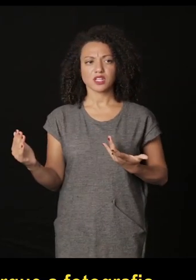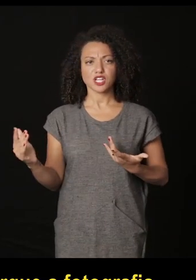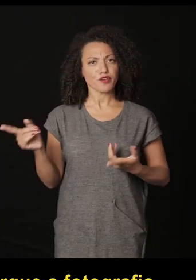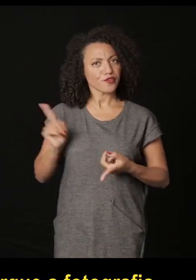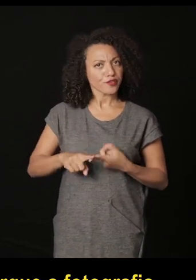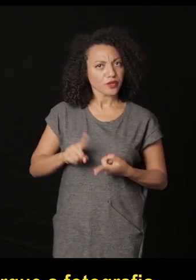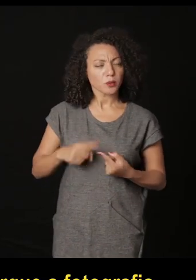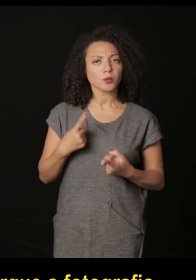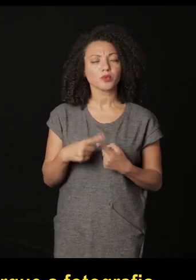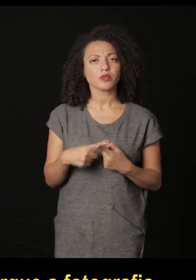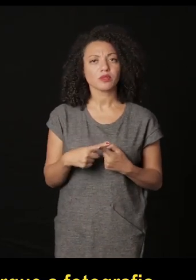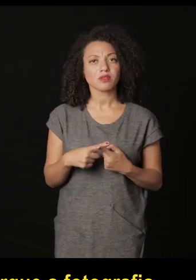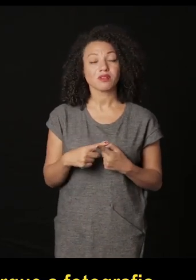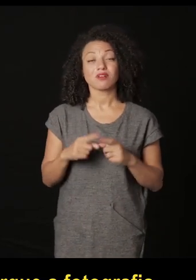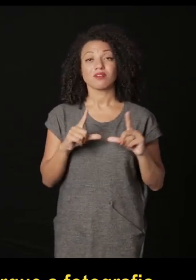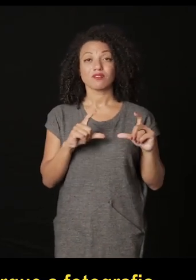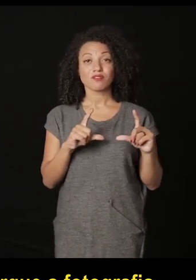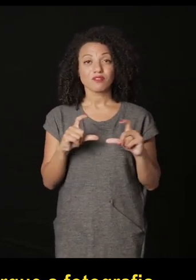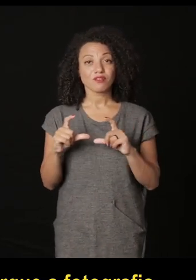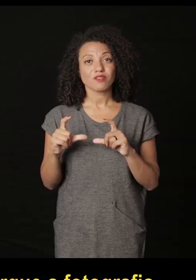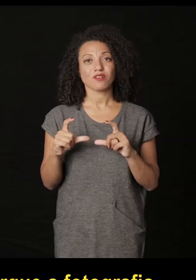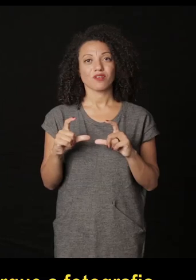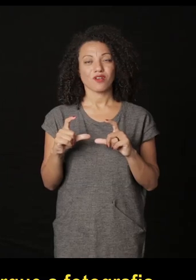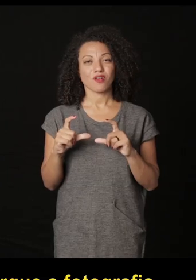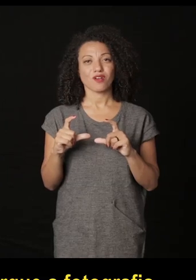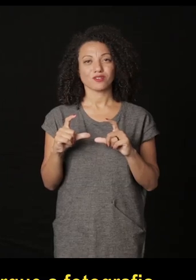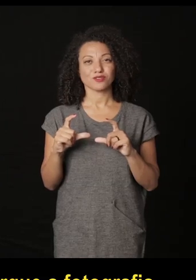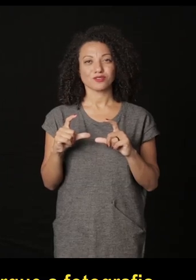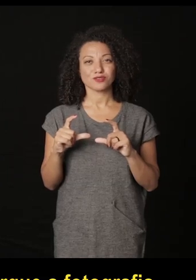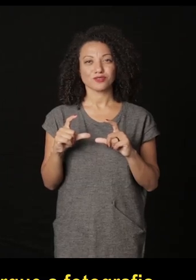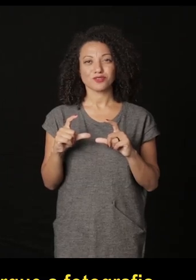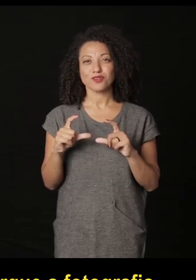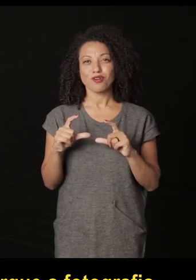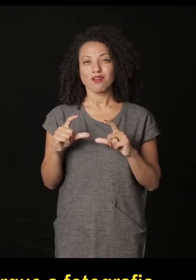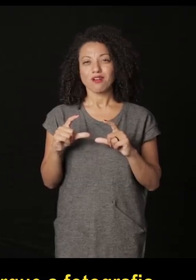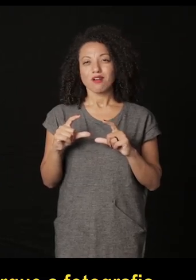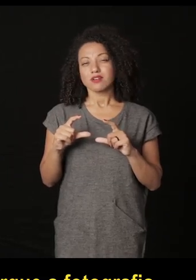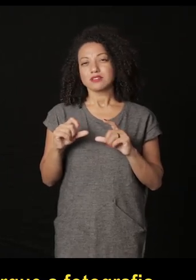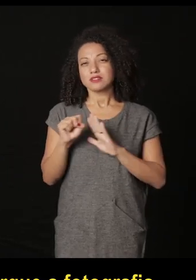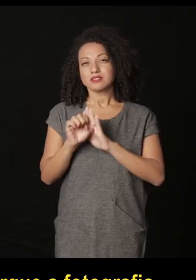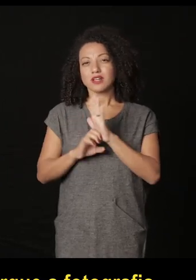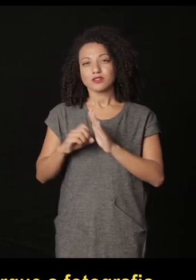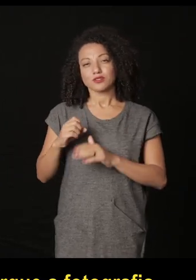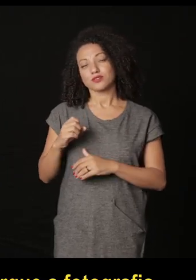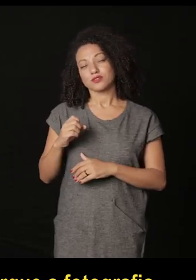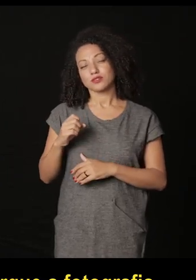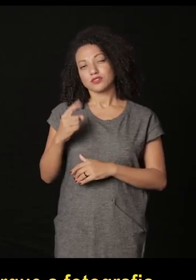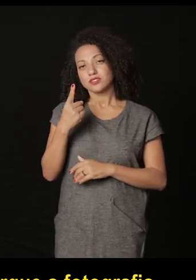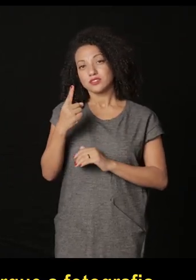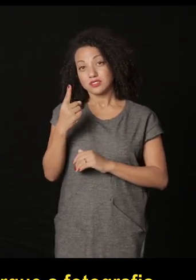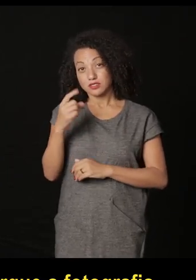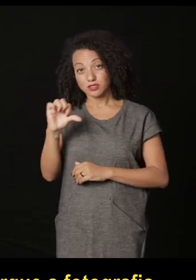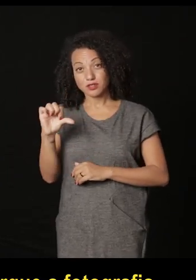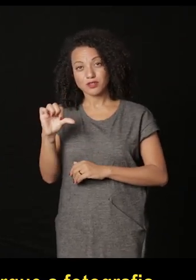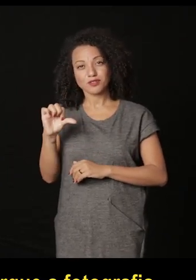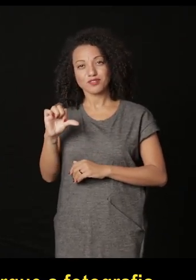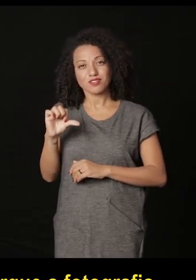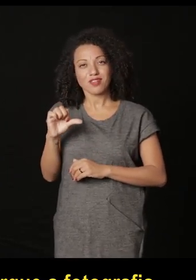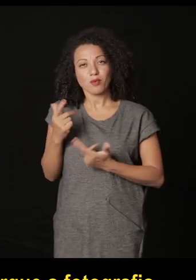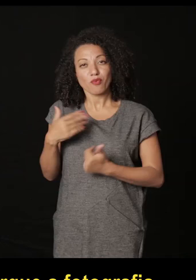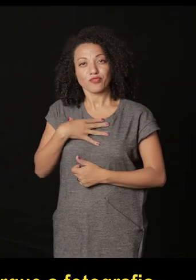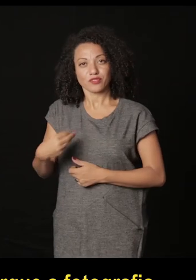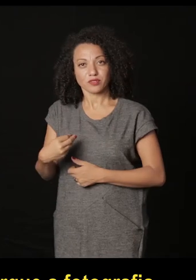del archivo por qué la fotografía es hijo de las ciencias del XIX